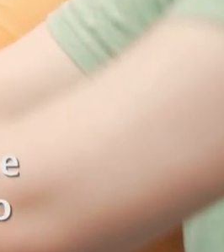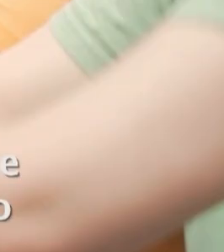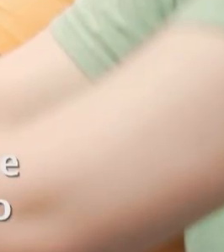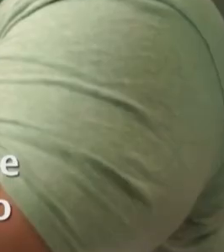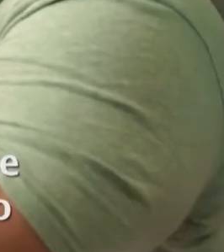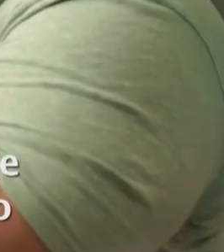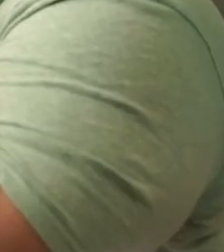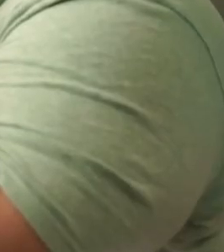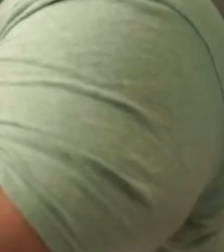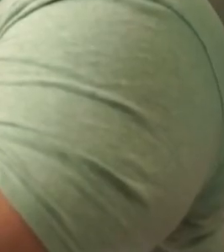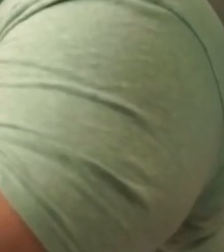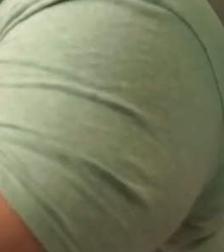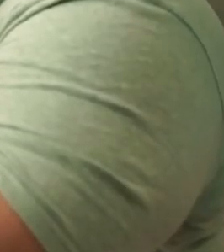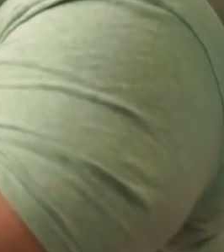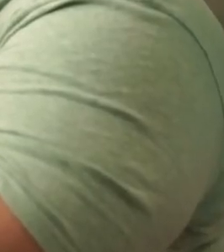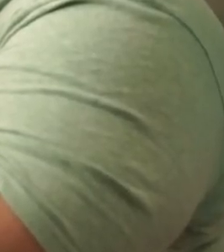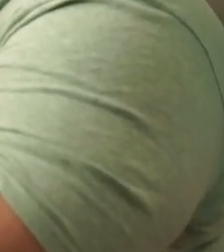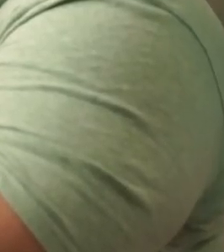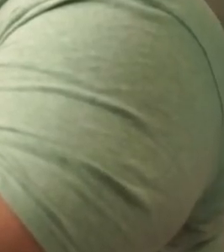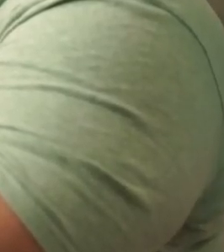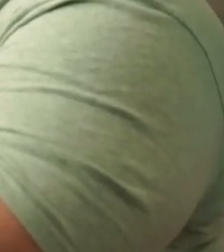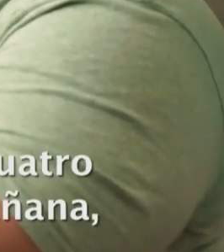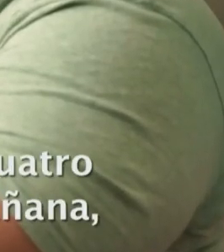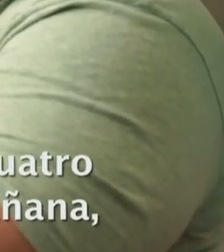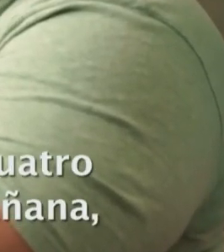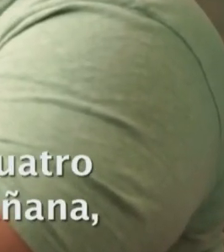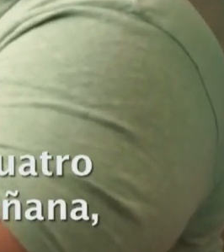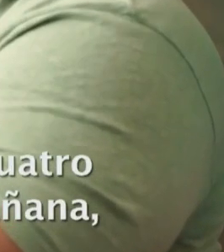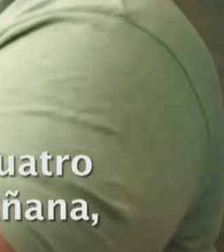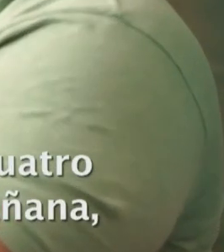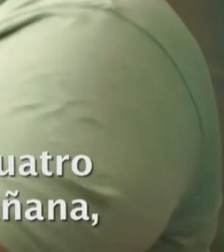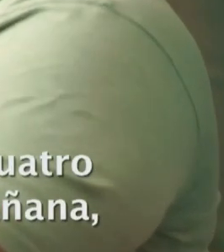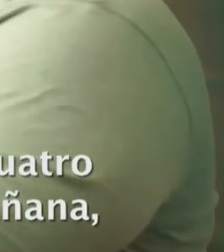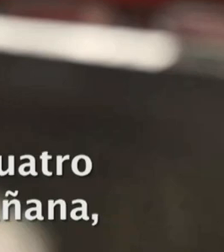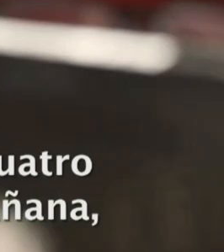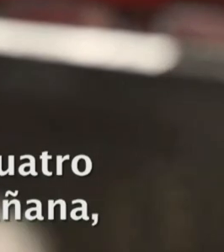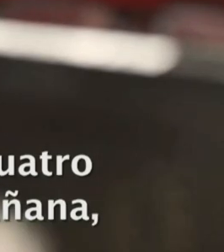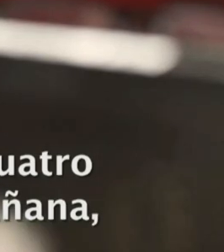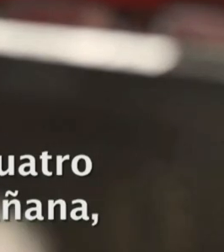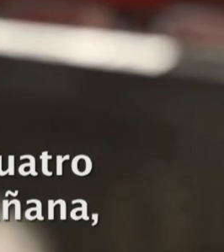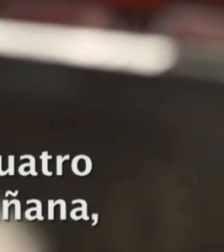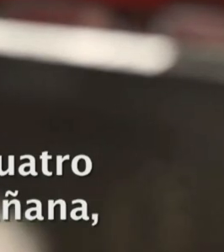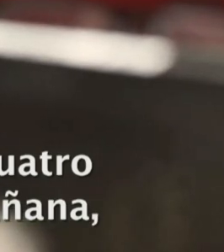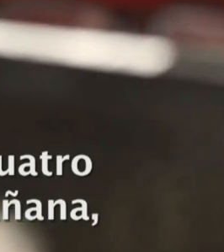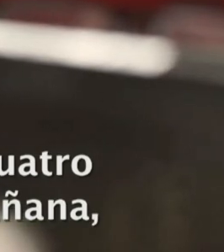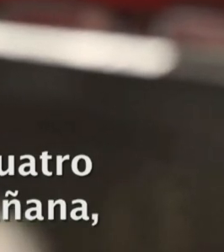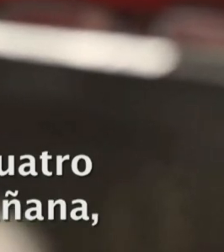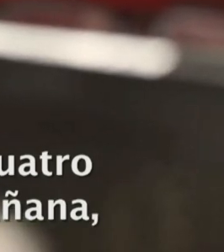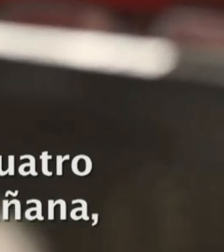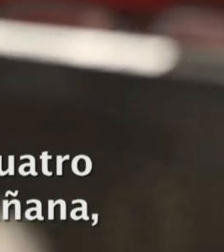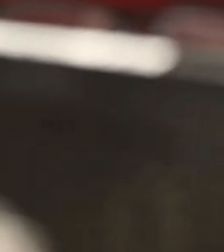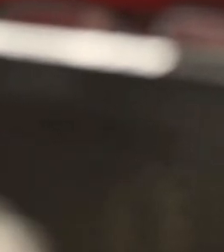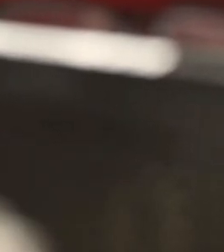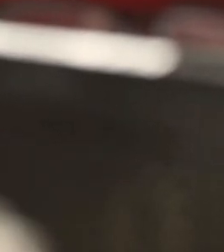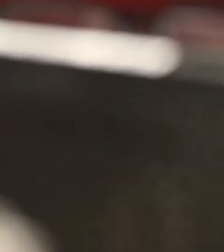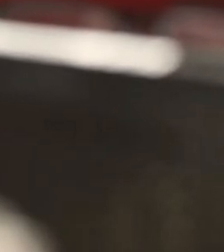hacían sentir todo eso y fue realmente un triunfo. Cuando salió ese día a las 4 de la mañana, a las 5 de la